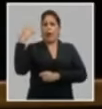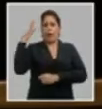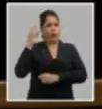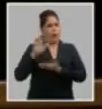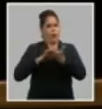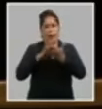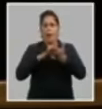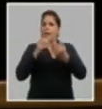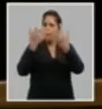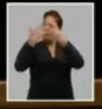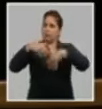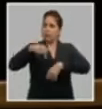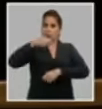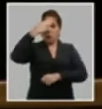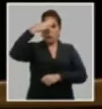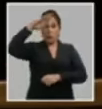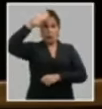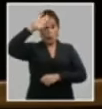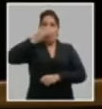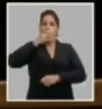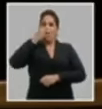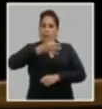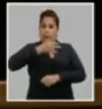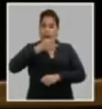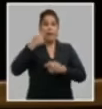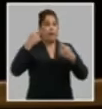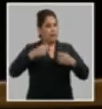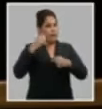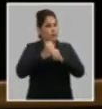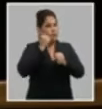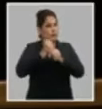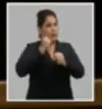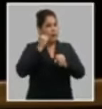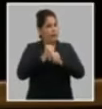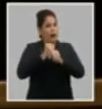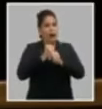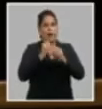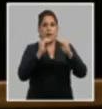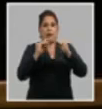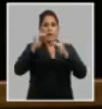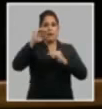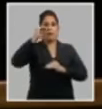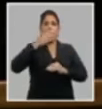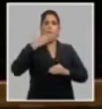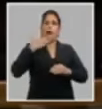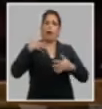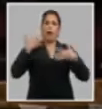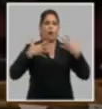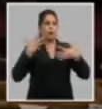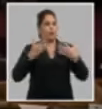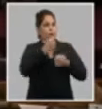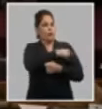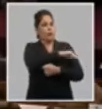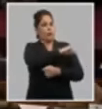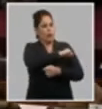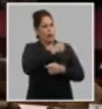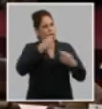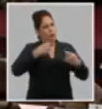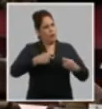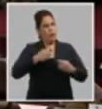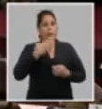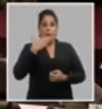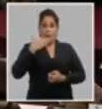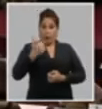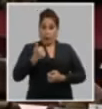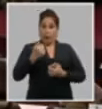enfatiza que sin dejar de aspirar y trabajar por superiores niveles de satisfacción de nuestras necesidades